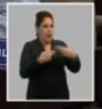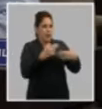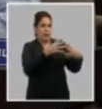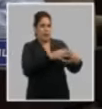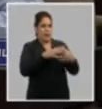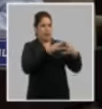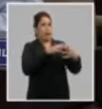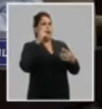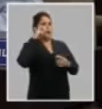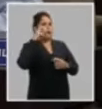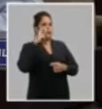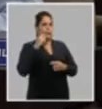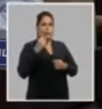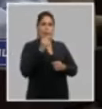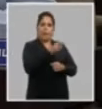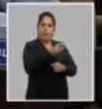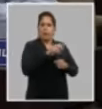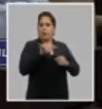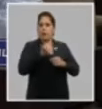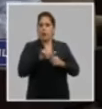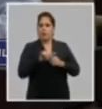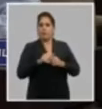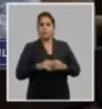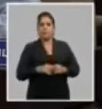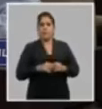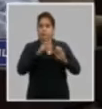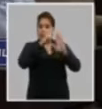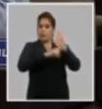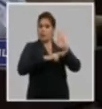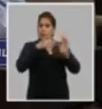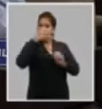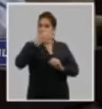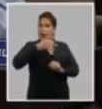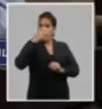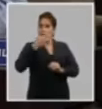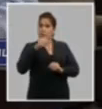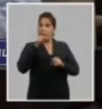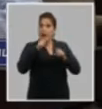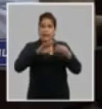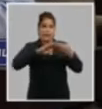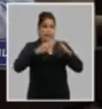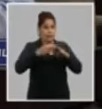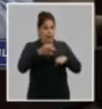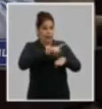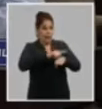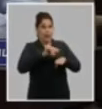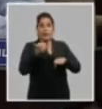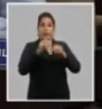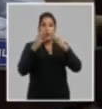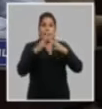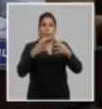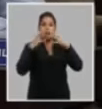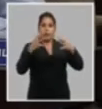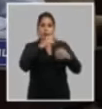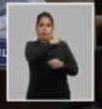enfocada yo creo que aquí también sin duda ninguna y la resolución lo explica y a ese debate también tienen un papel fundamental los cuadros los